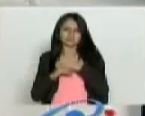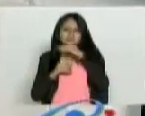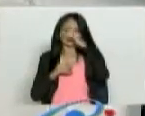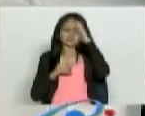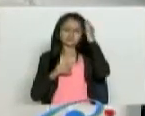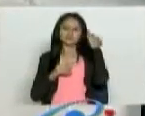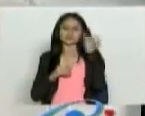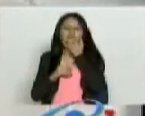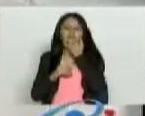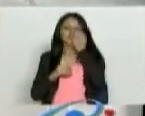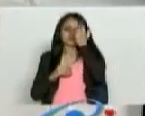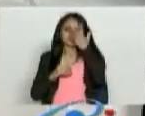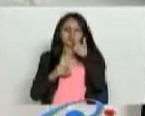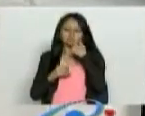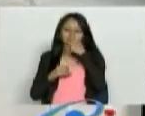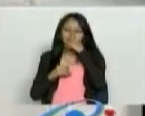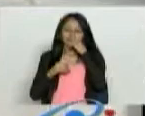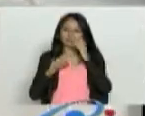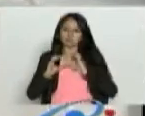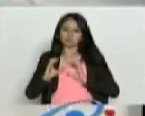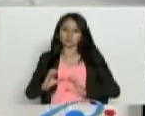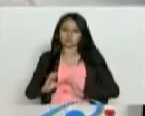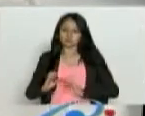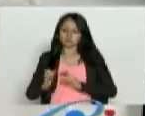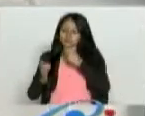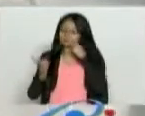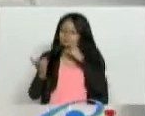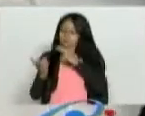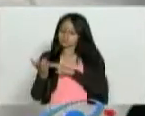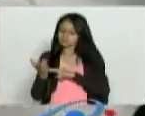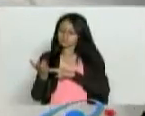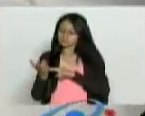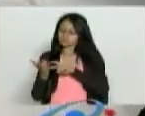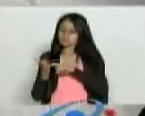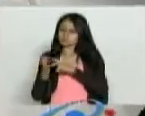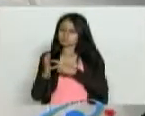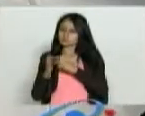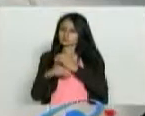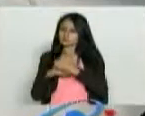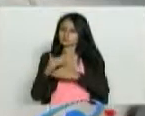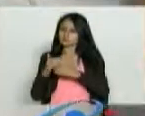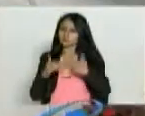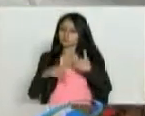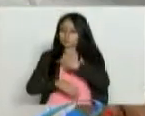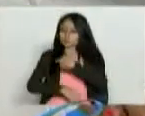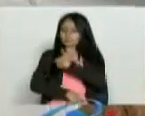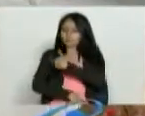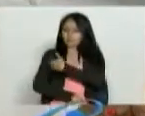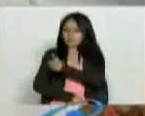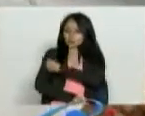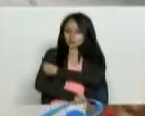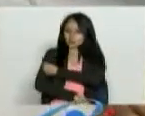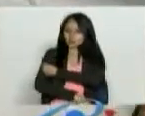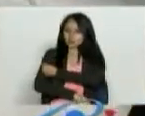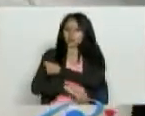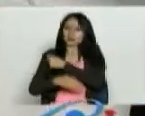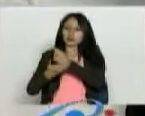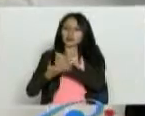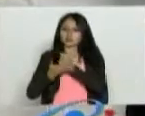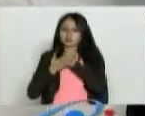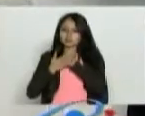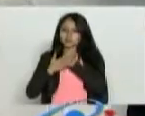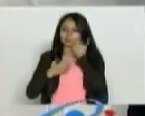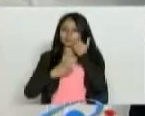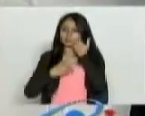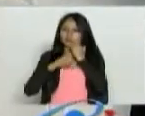con base al resultado, se elabora una vacuna para ese paciente. No es que